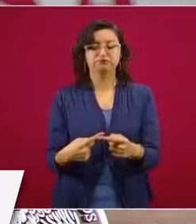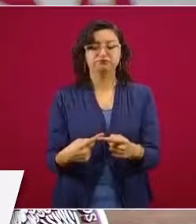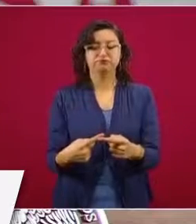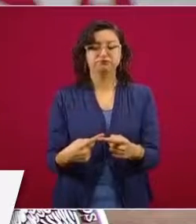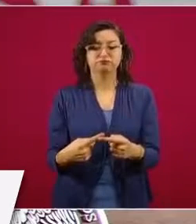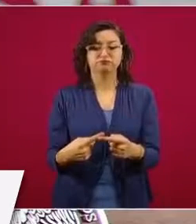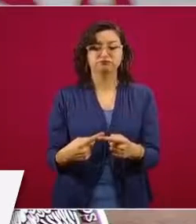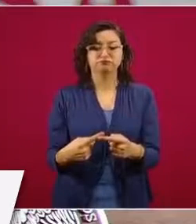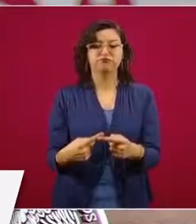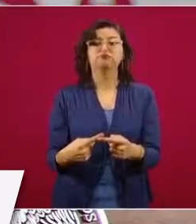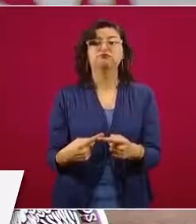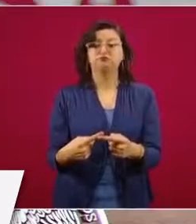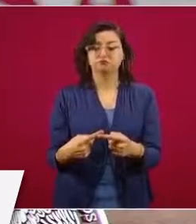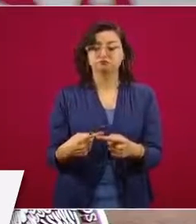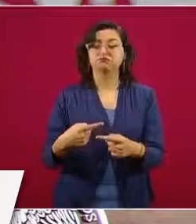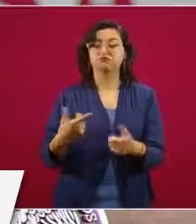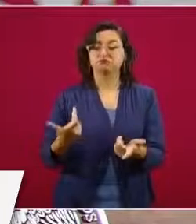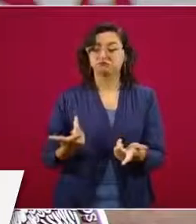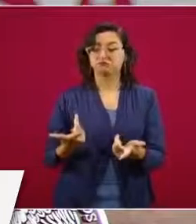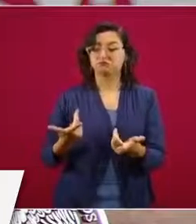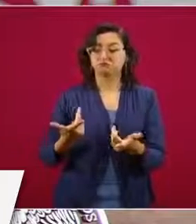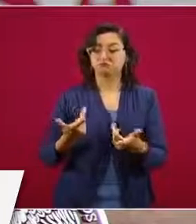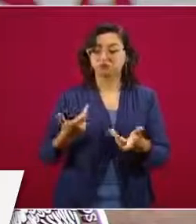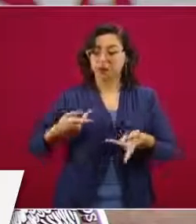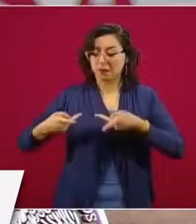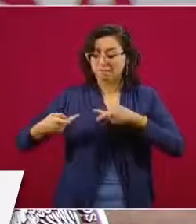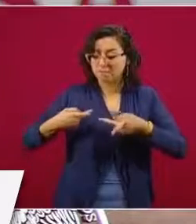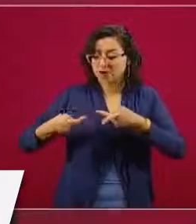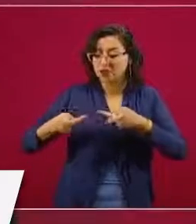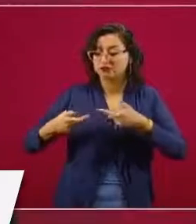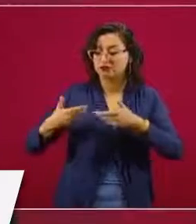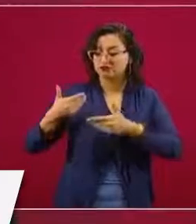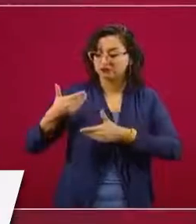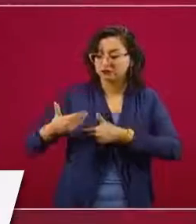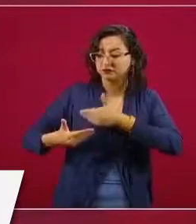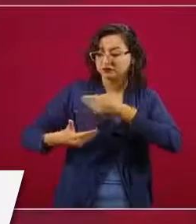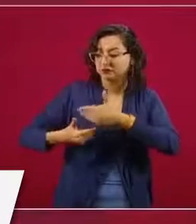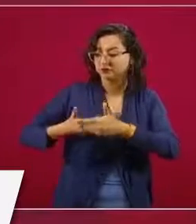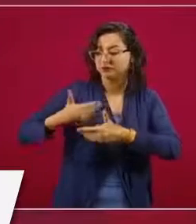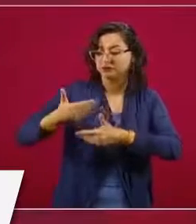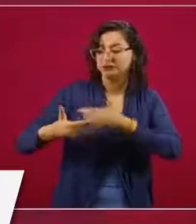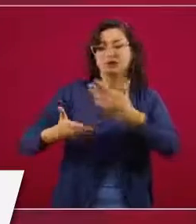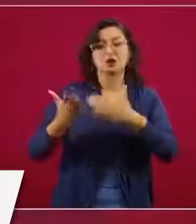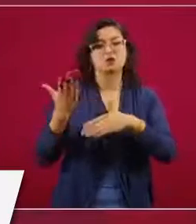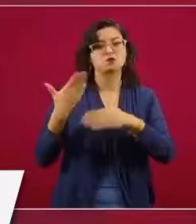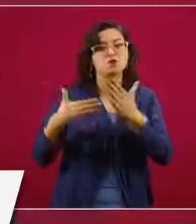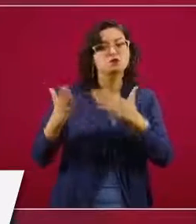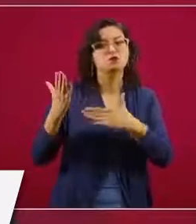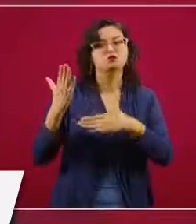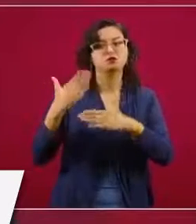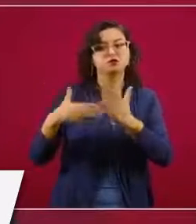exitoso el tratamiento que se ha dado en México